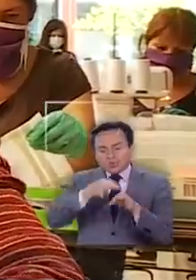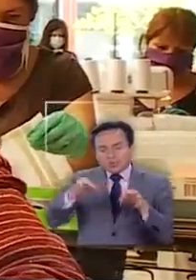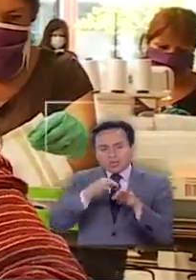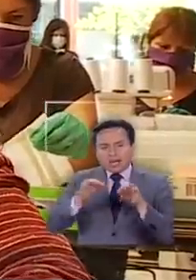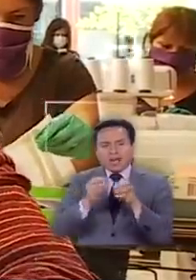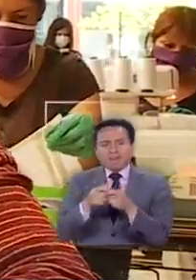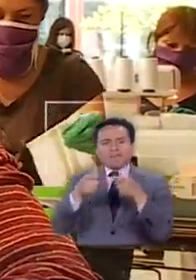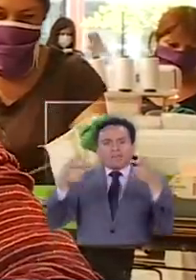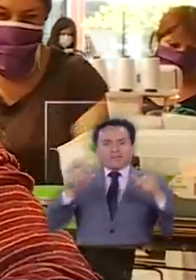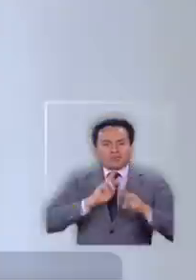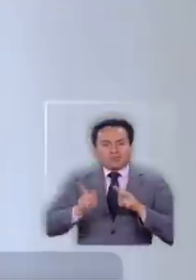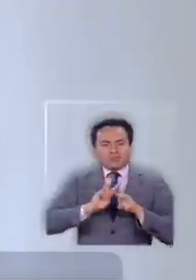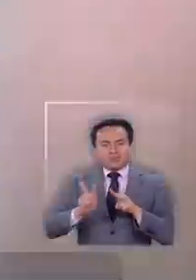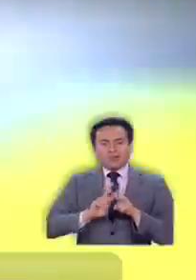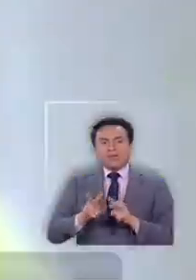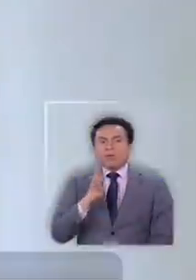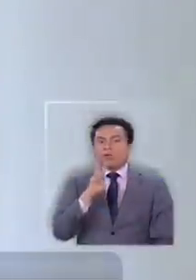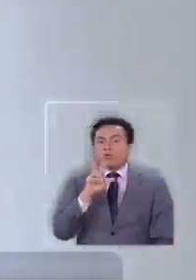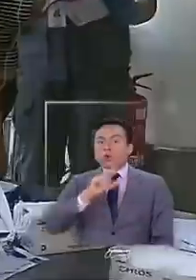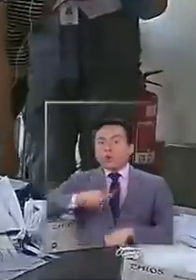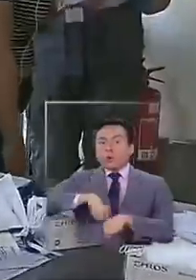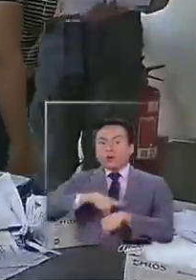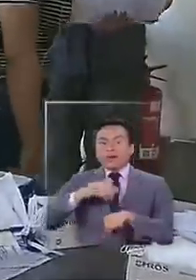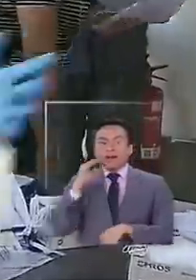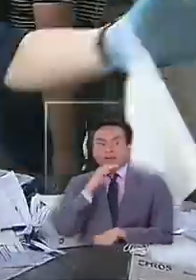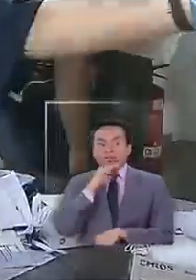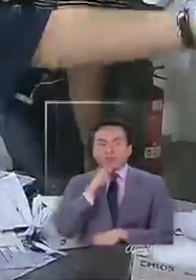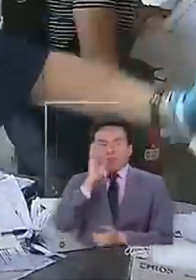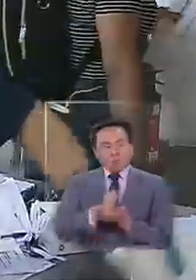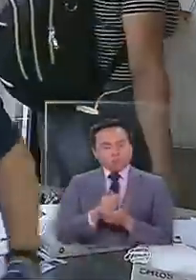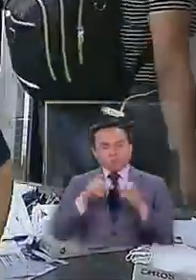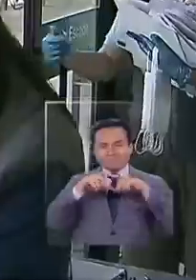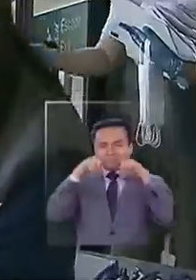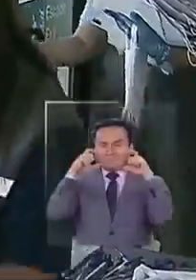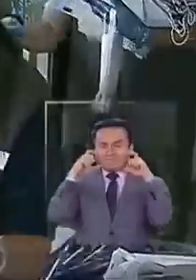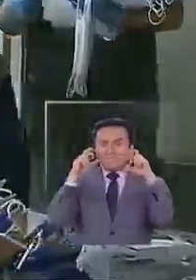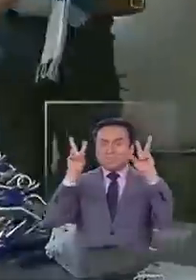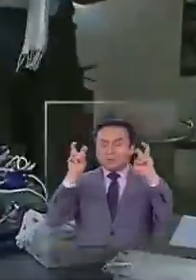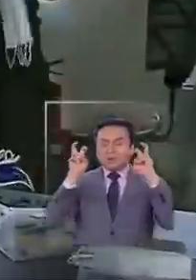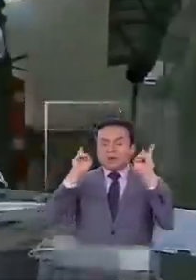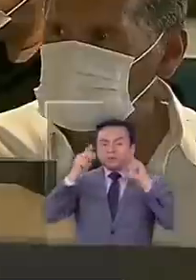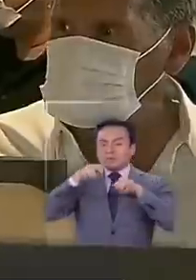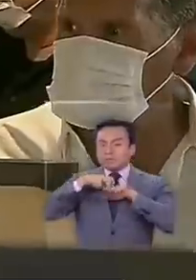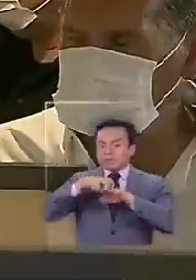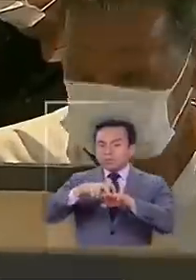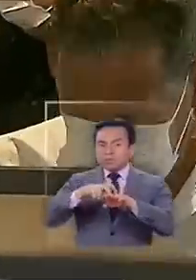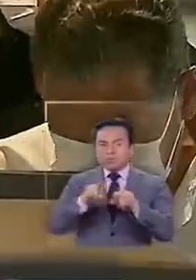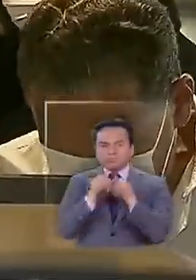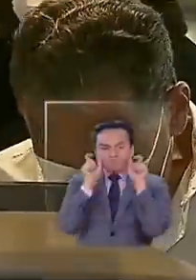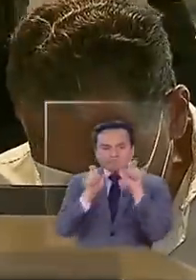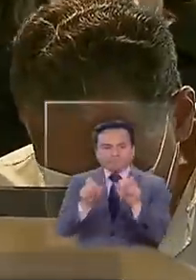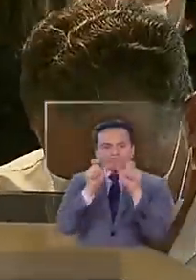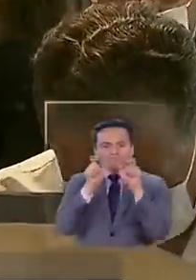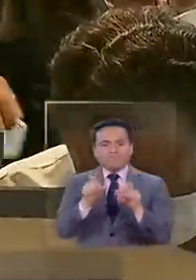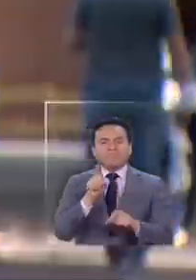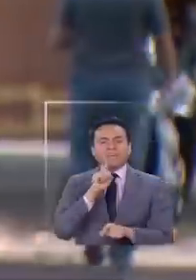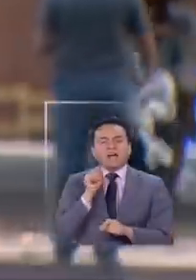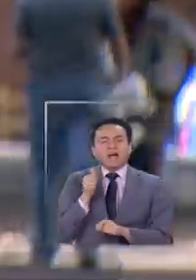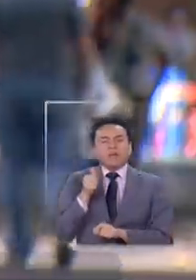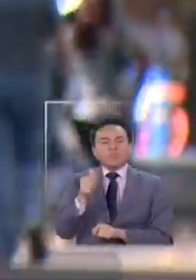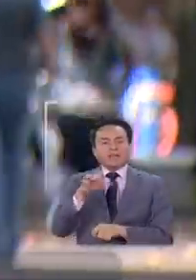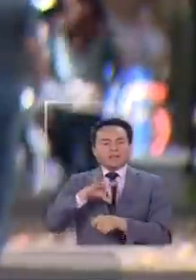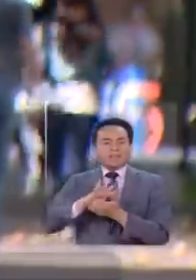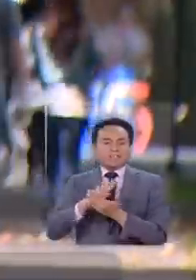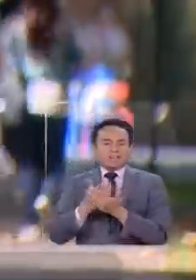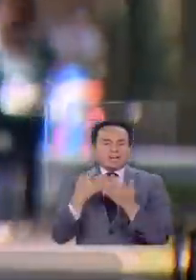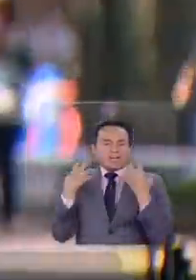ampliar la producción. En menos de 48 horas, su uso será obligatorio, al menos en el transporte. Fiscalización que estará a cargo de la autoridad